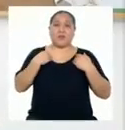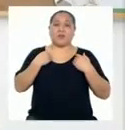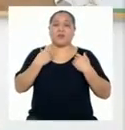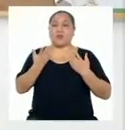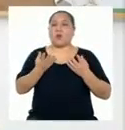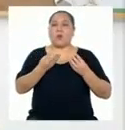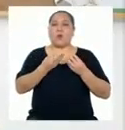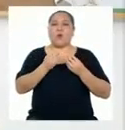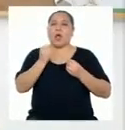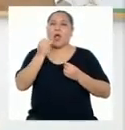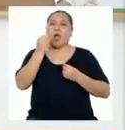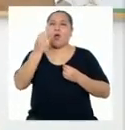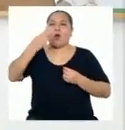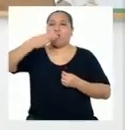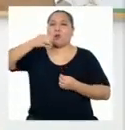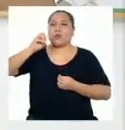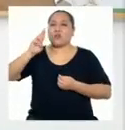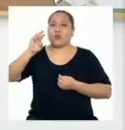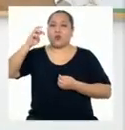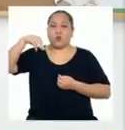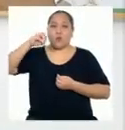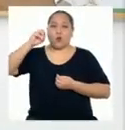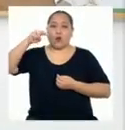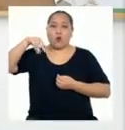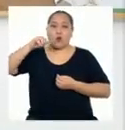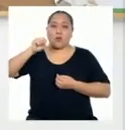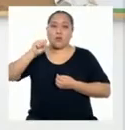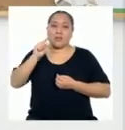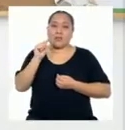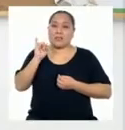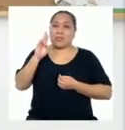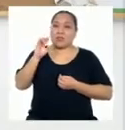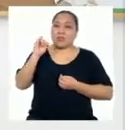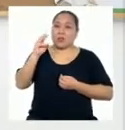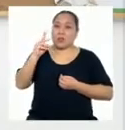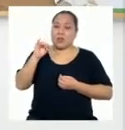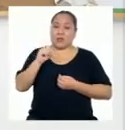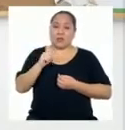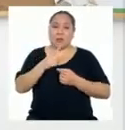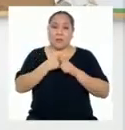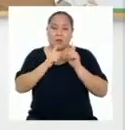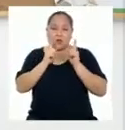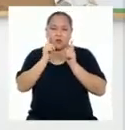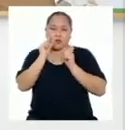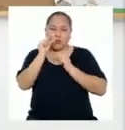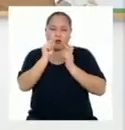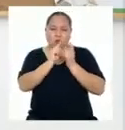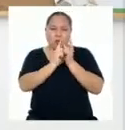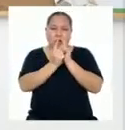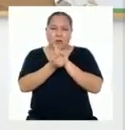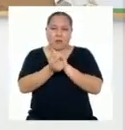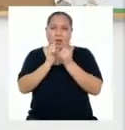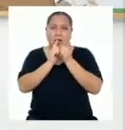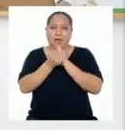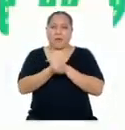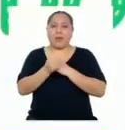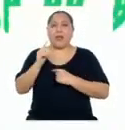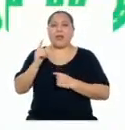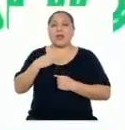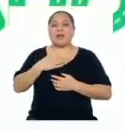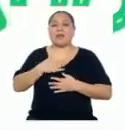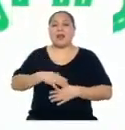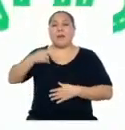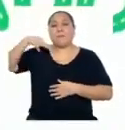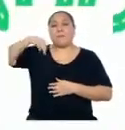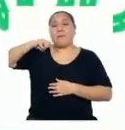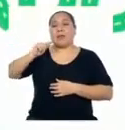cantidad determinada de hormonas tiroideas, pero un ligero cambio puede cambiar nuestro metabolismo y alterar nuestro estado de ánimo.